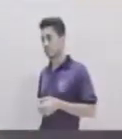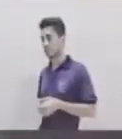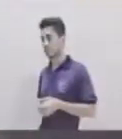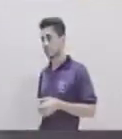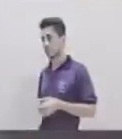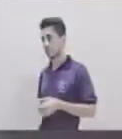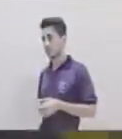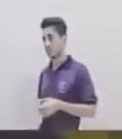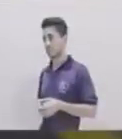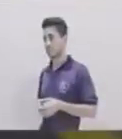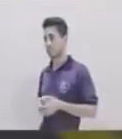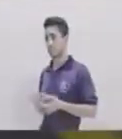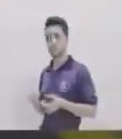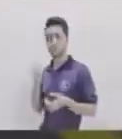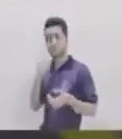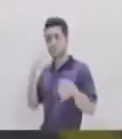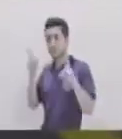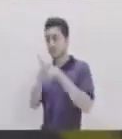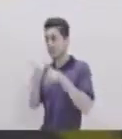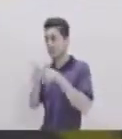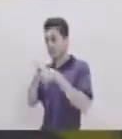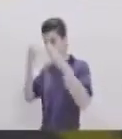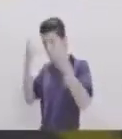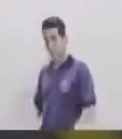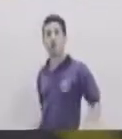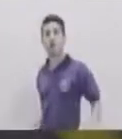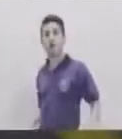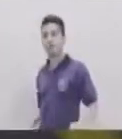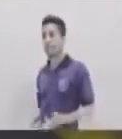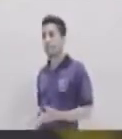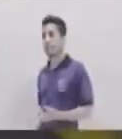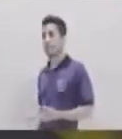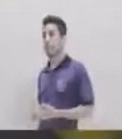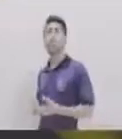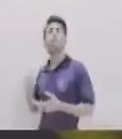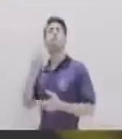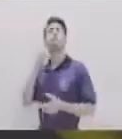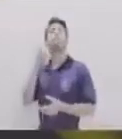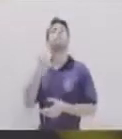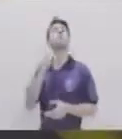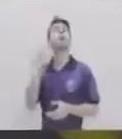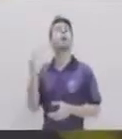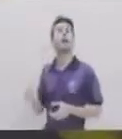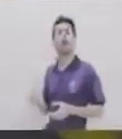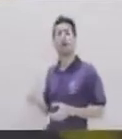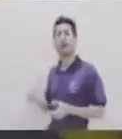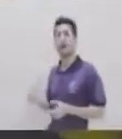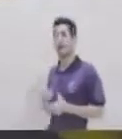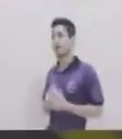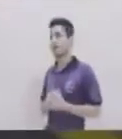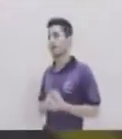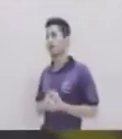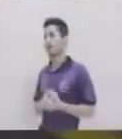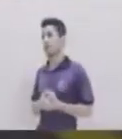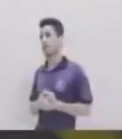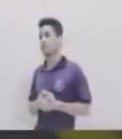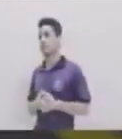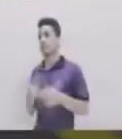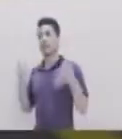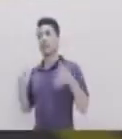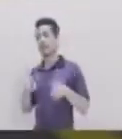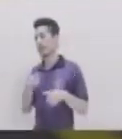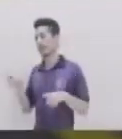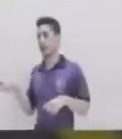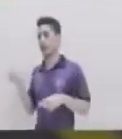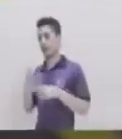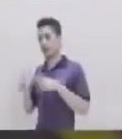tres Igual ¿Qué es lo que pasa? Lo mismo, ¿verdad? Igual ¿Por qué se da eso? Muy bien Vamos a ver ¿Qué es lo que sucede